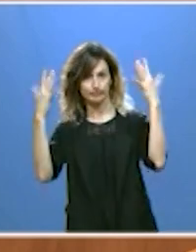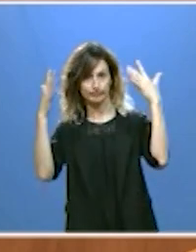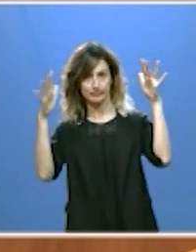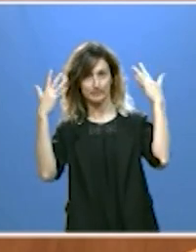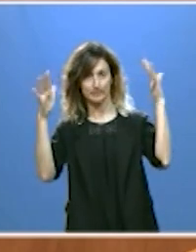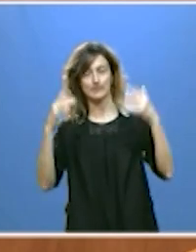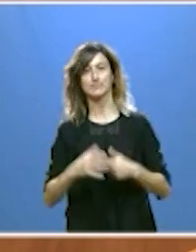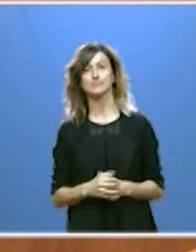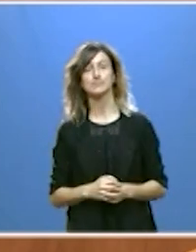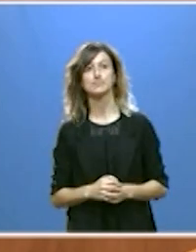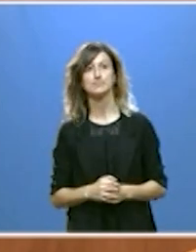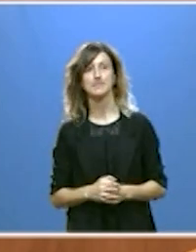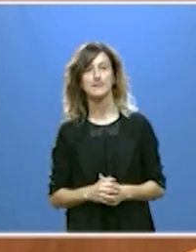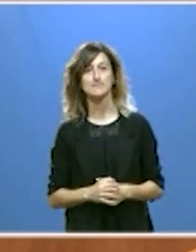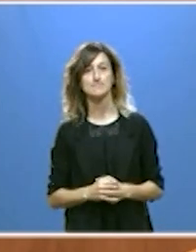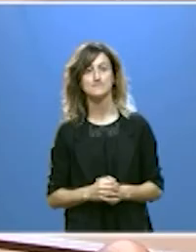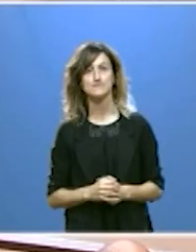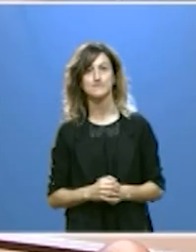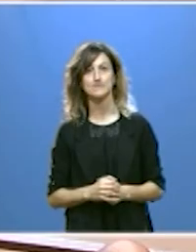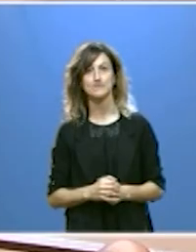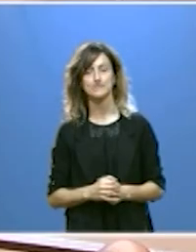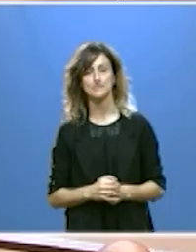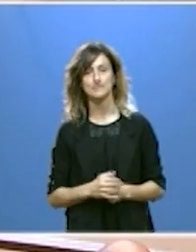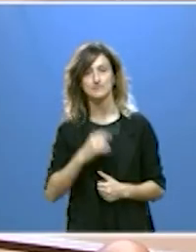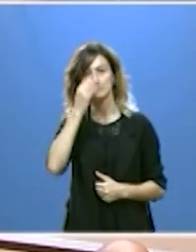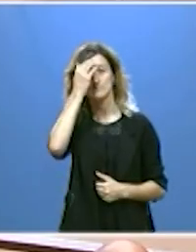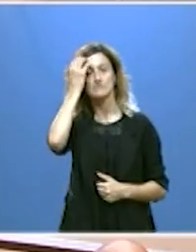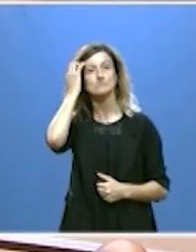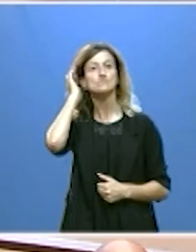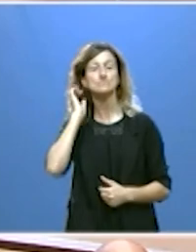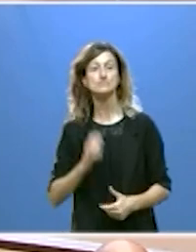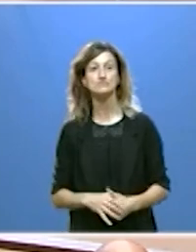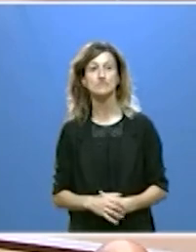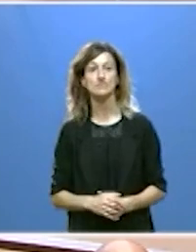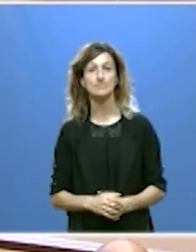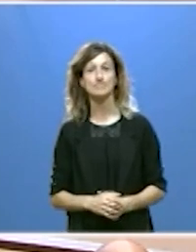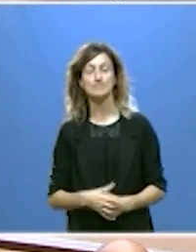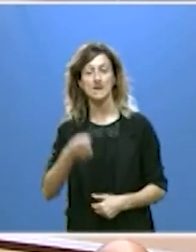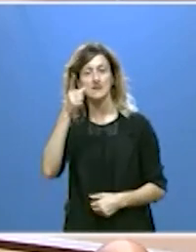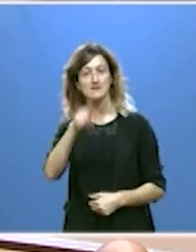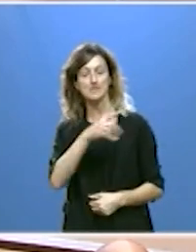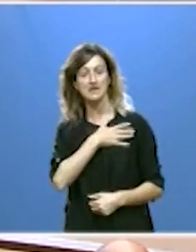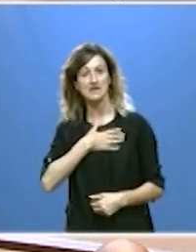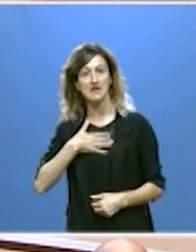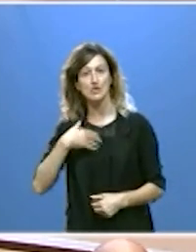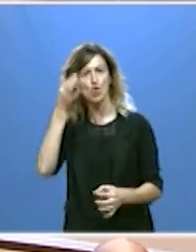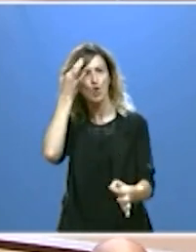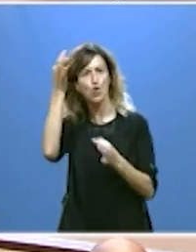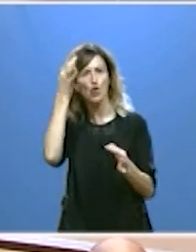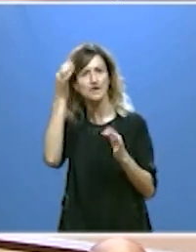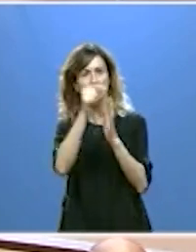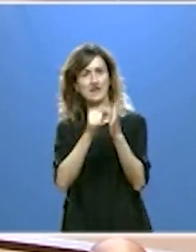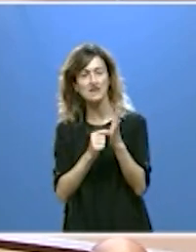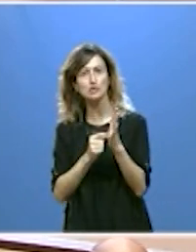queremos que se concrete la